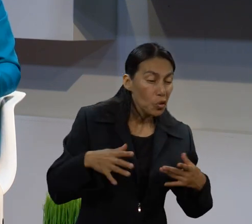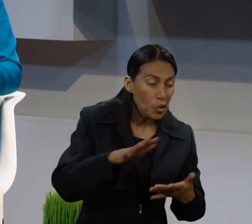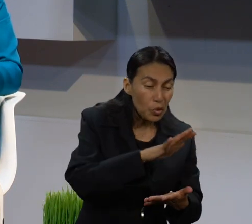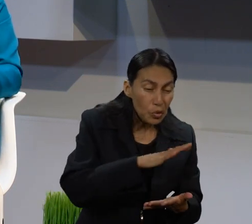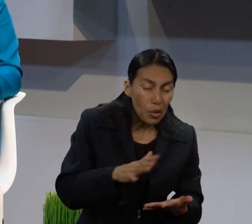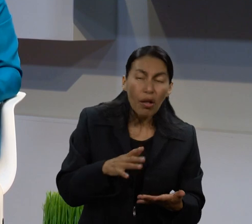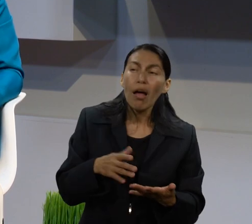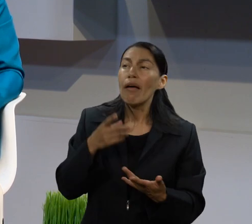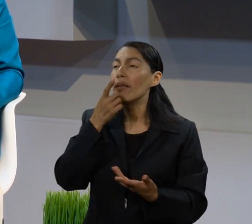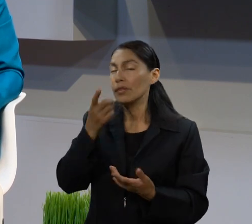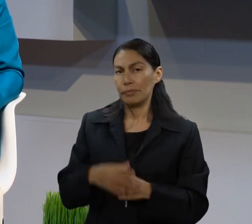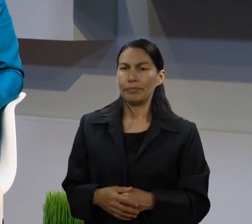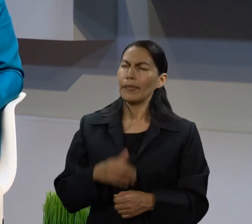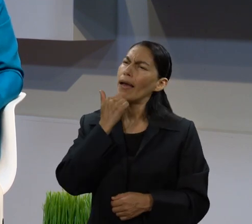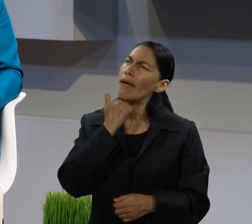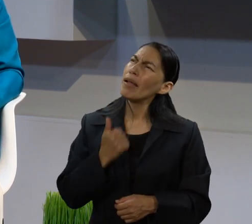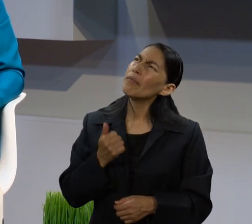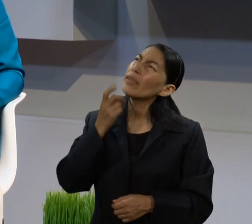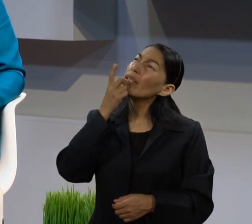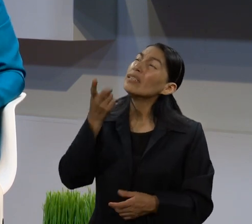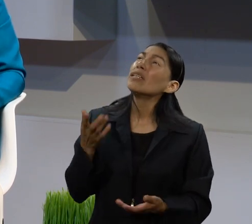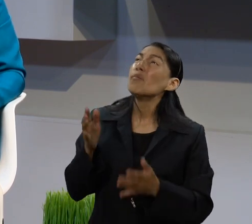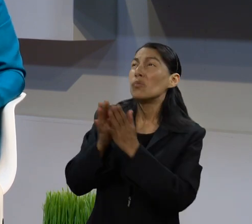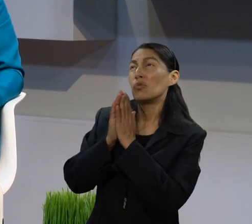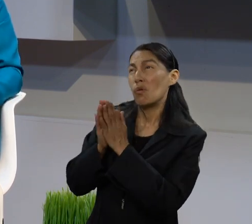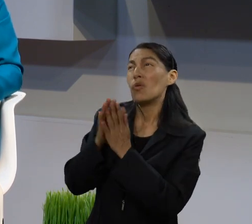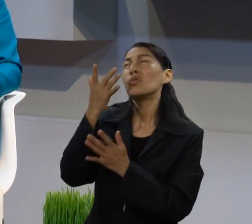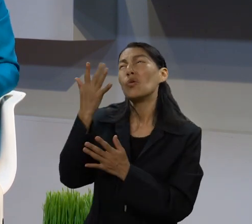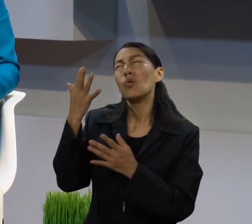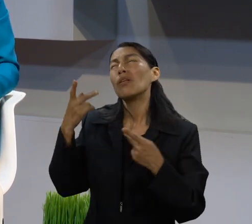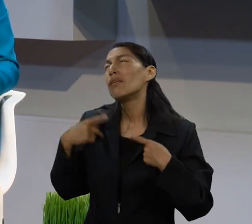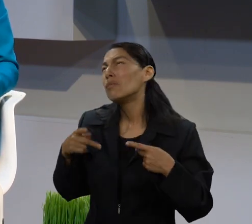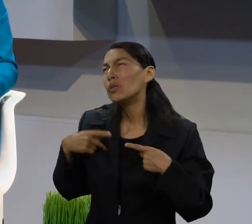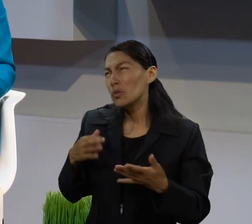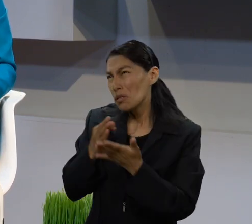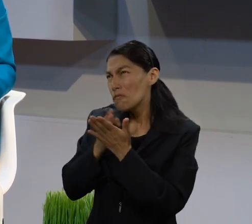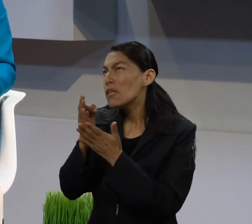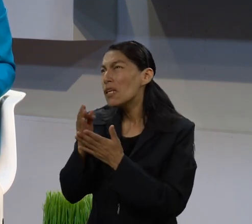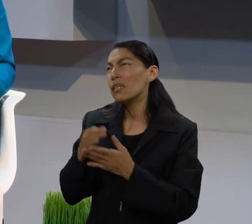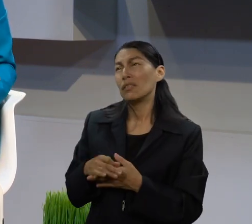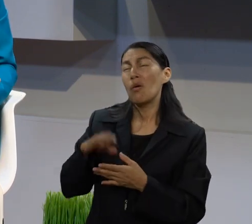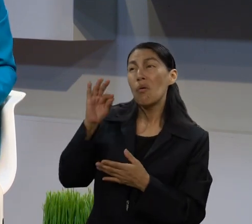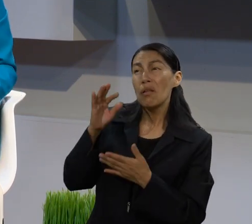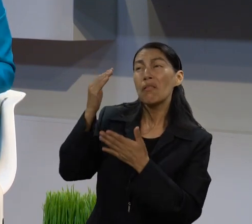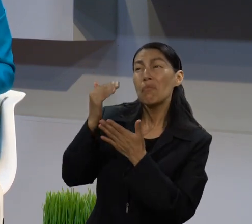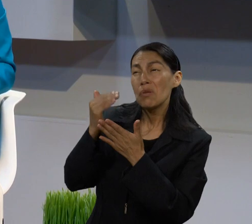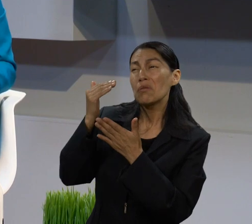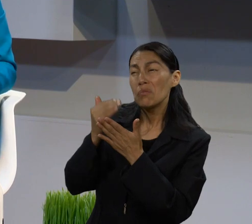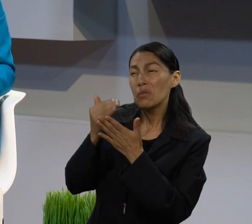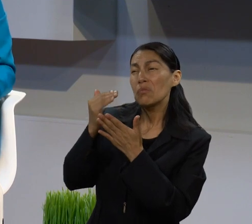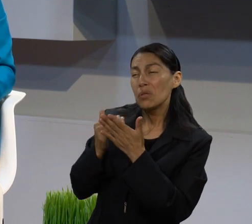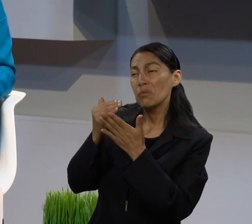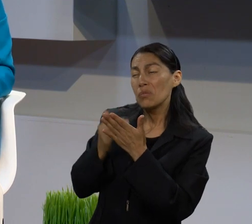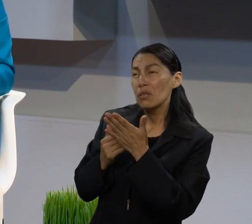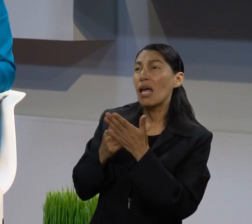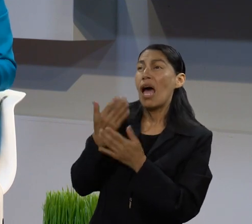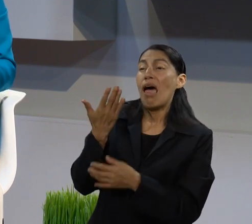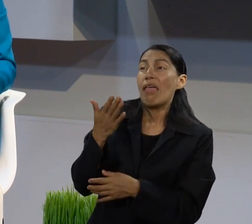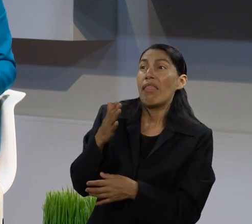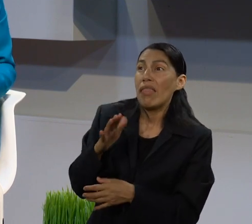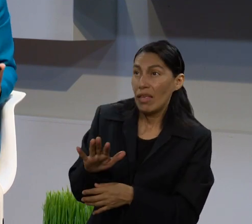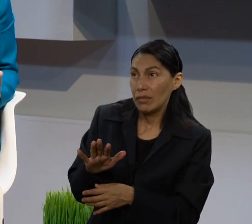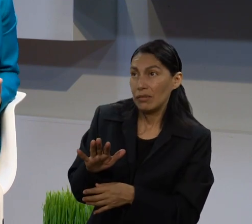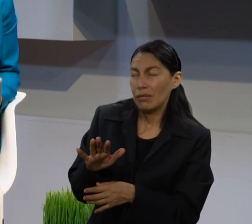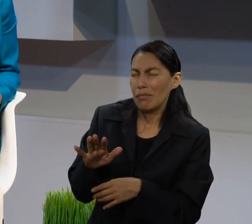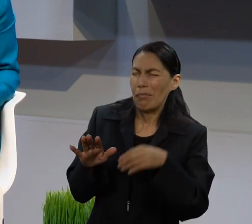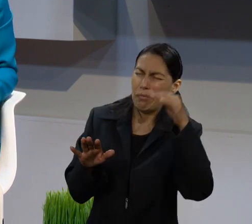condesciende a negociar con la raza humana. Y Abraham en su atrevimiento comienza con 50, pero al